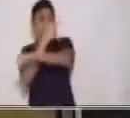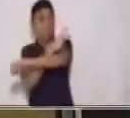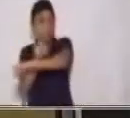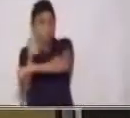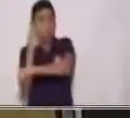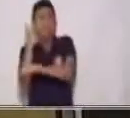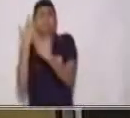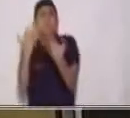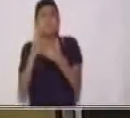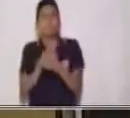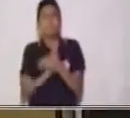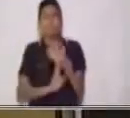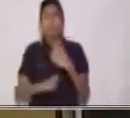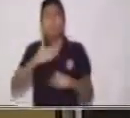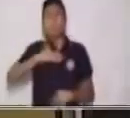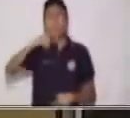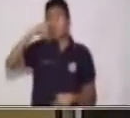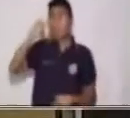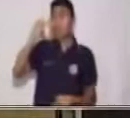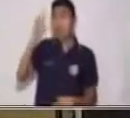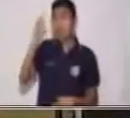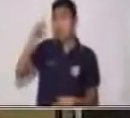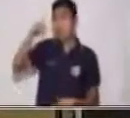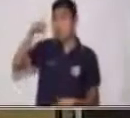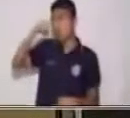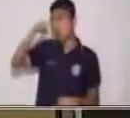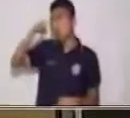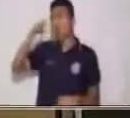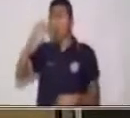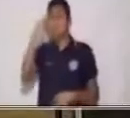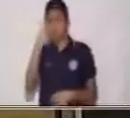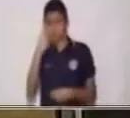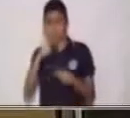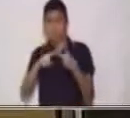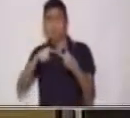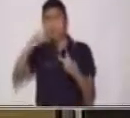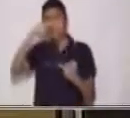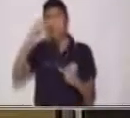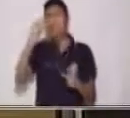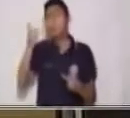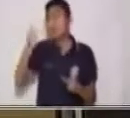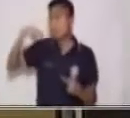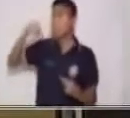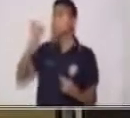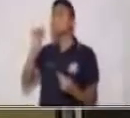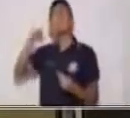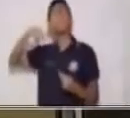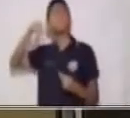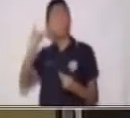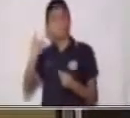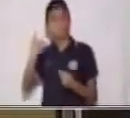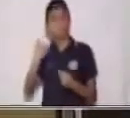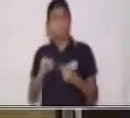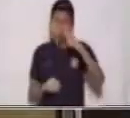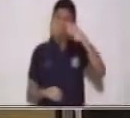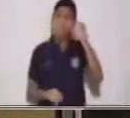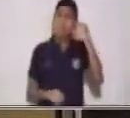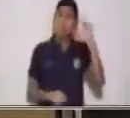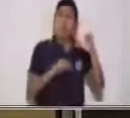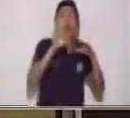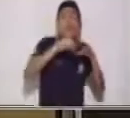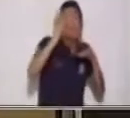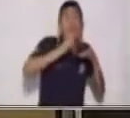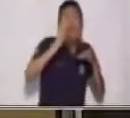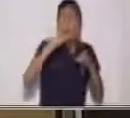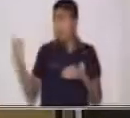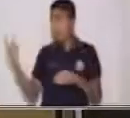Tomás. Mi tío es Tomás y mi tía es Mimi. Mi tío toma té con